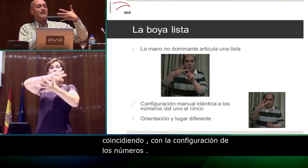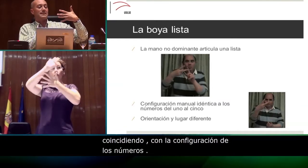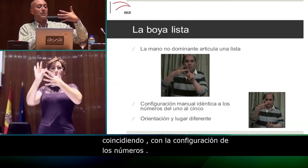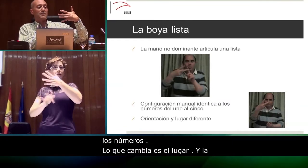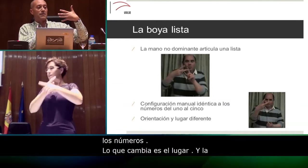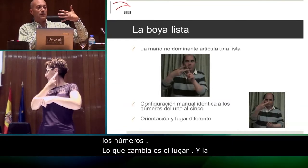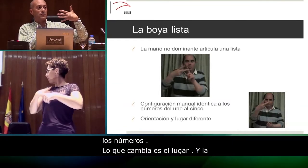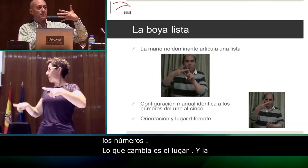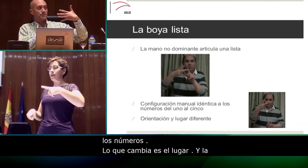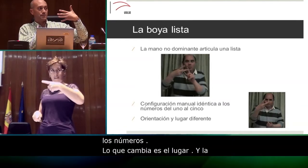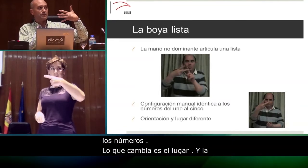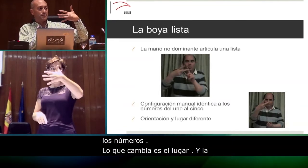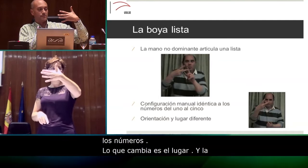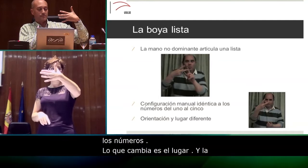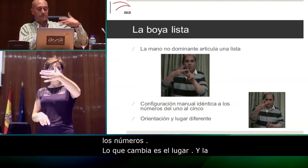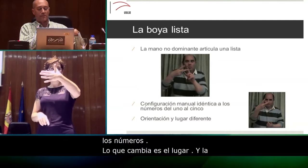es esta orientación.